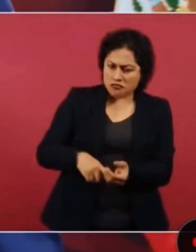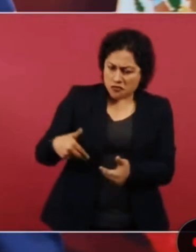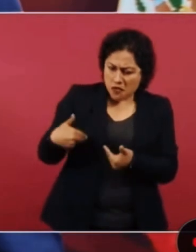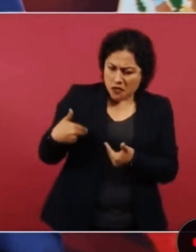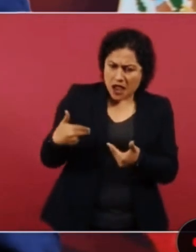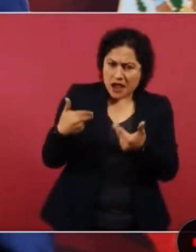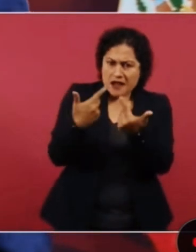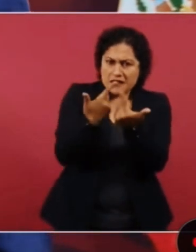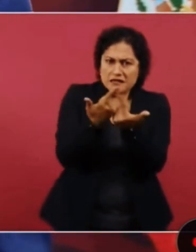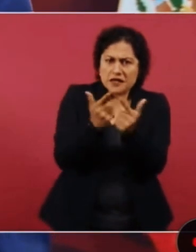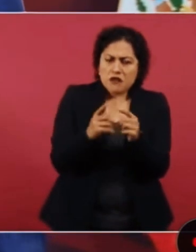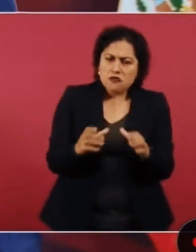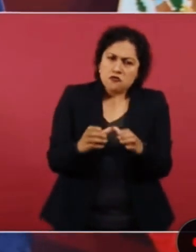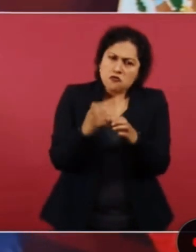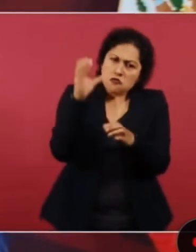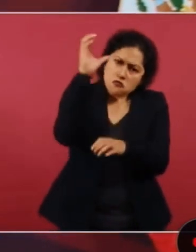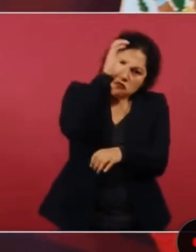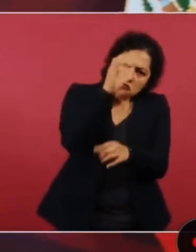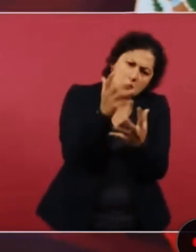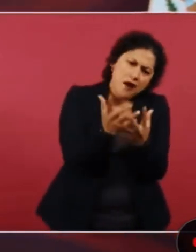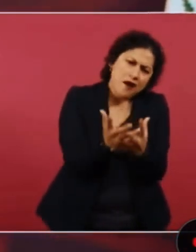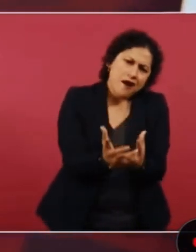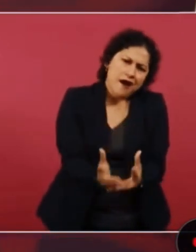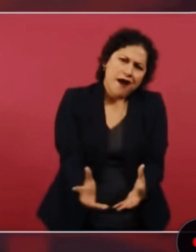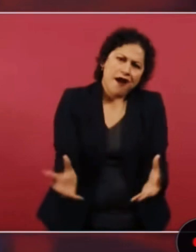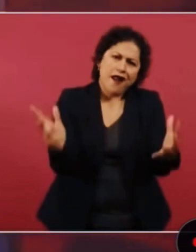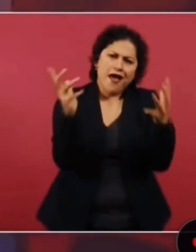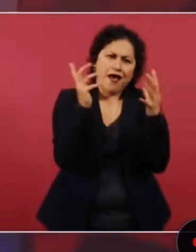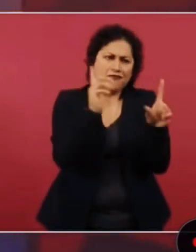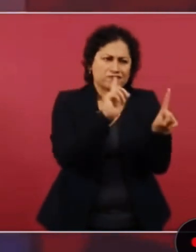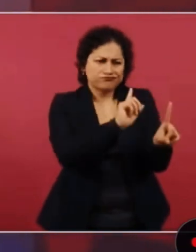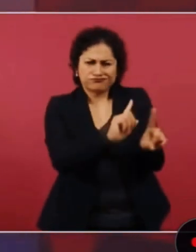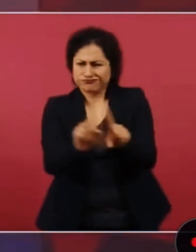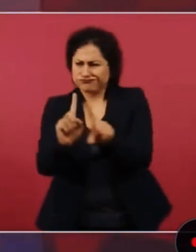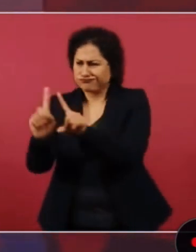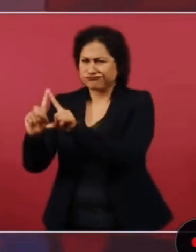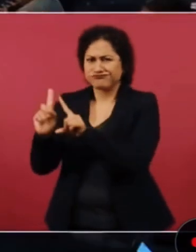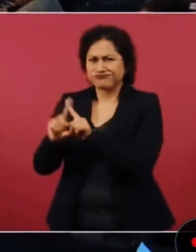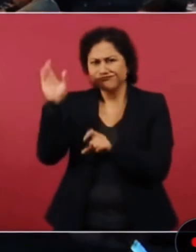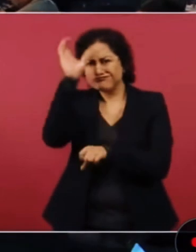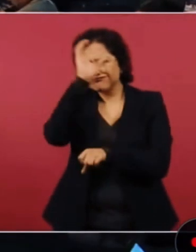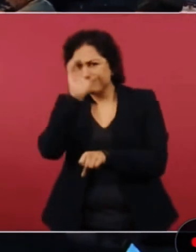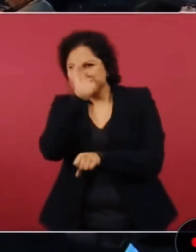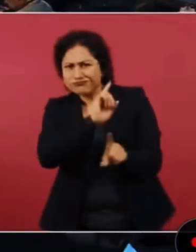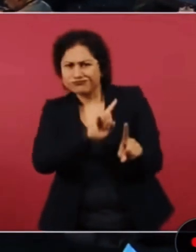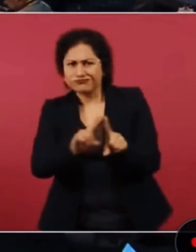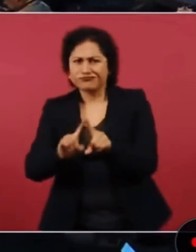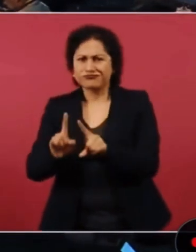Y tenían que justificar la invasión,